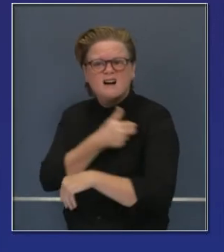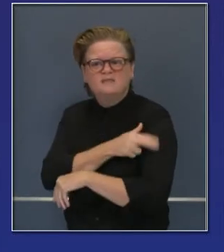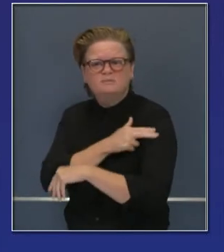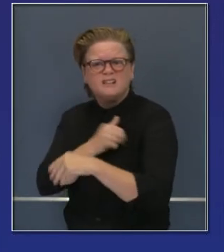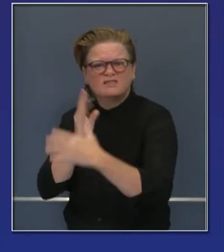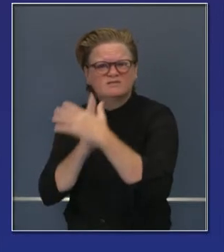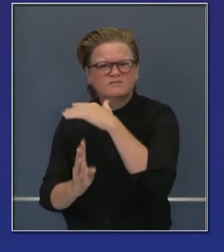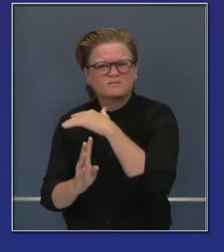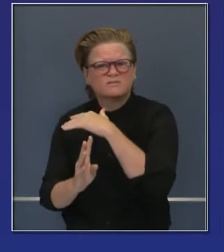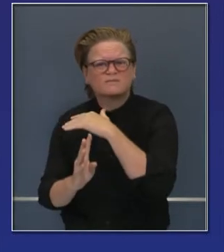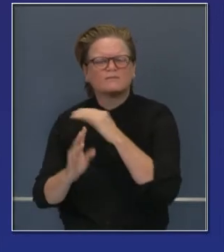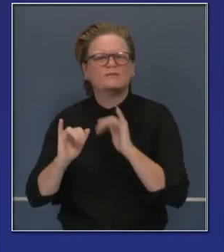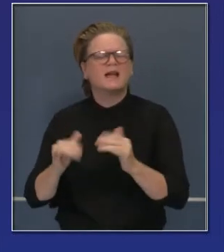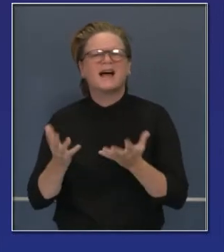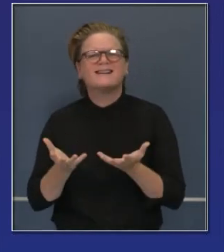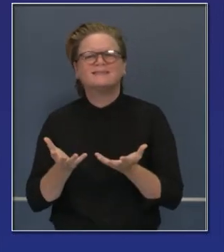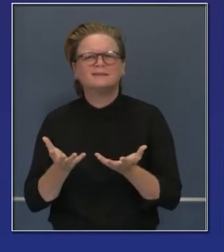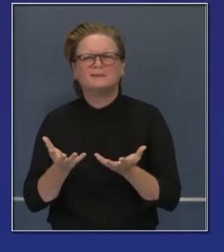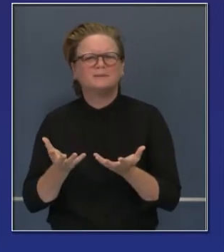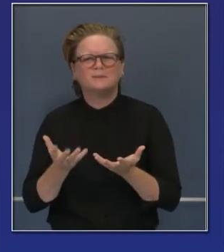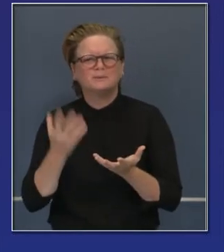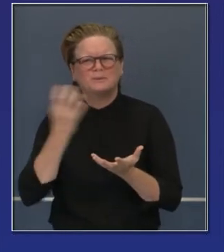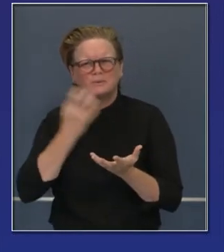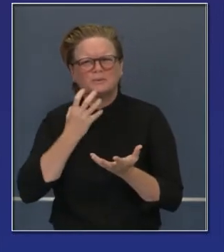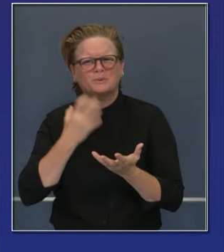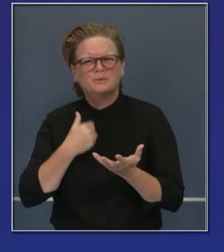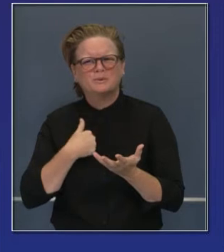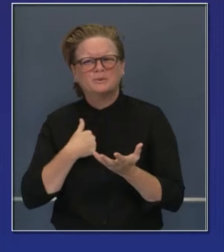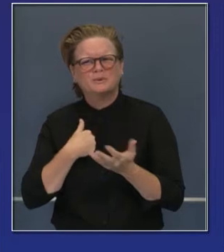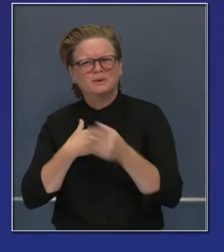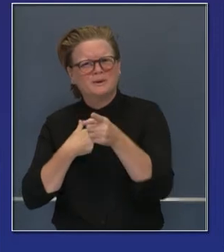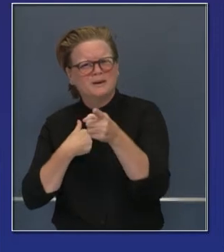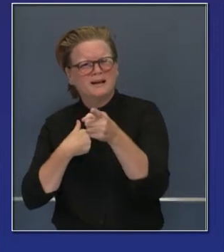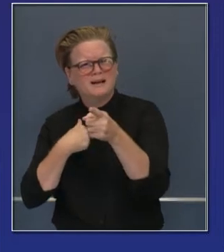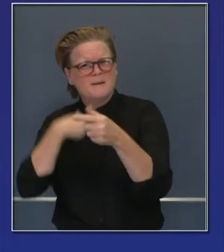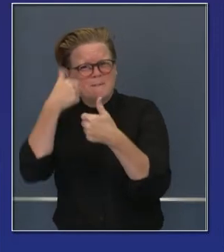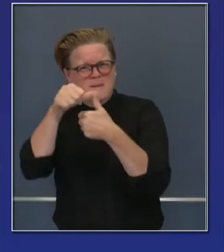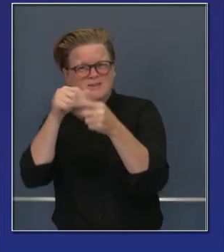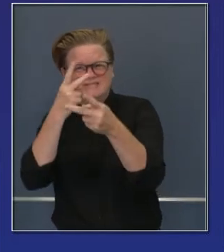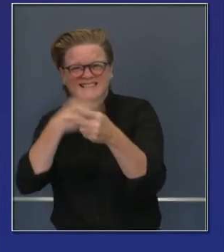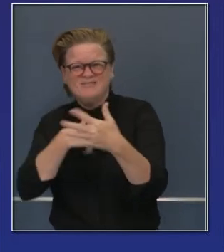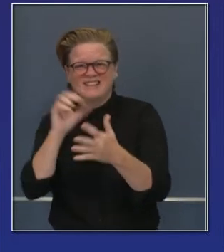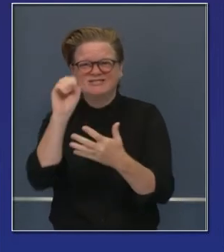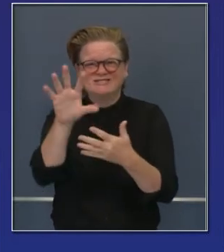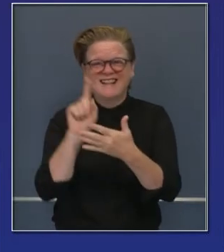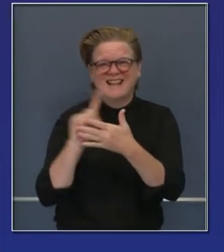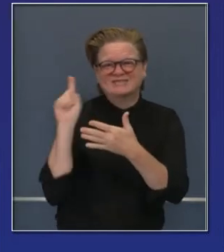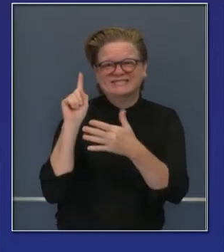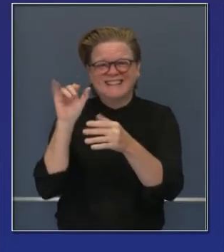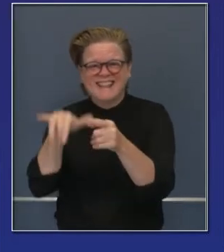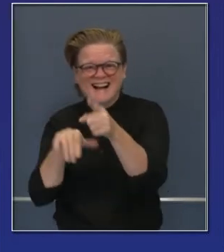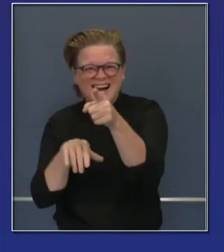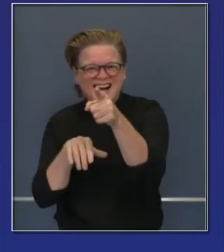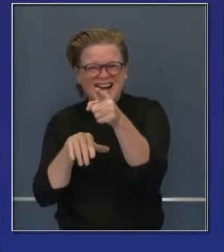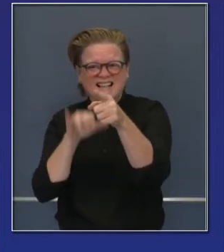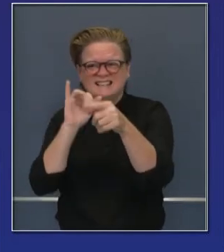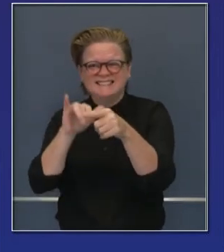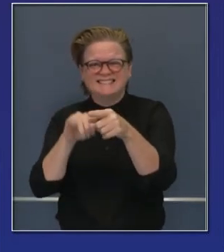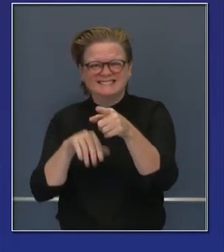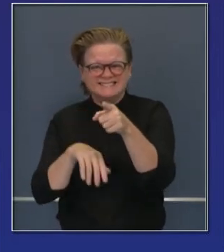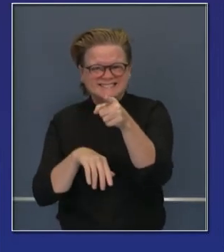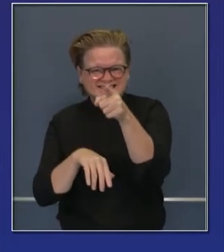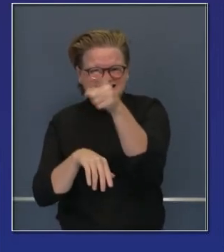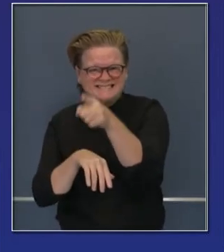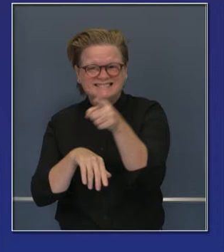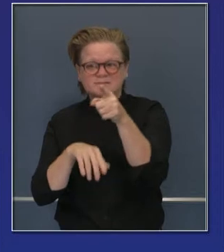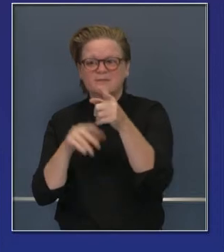hospitalizaciones, pero pueden ver esta gráfica. Espero que muchos ya la conozcan. La semana pasada estamos al 5 por